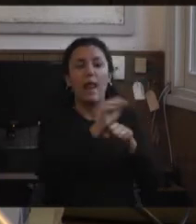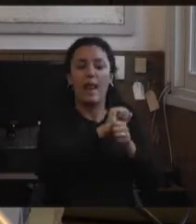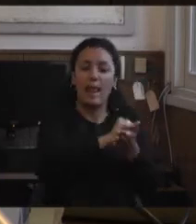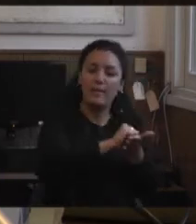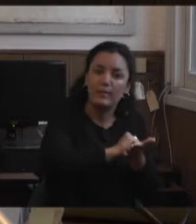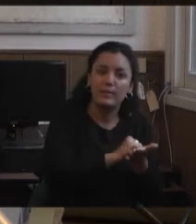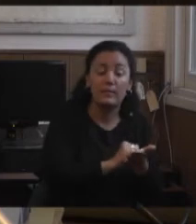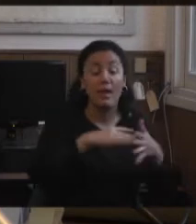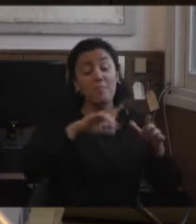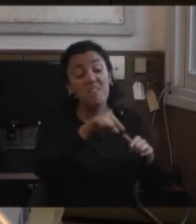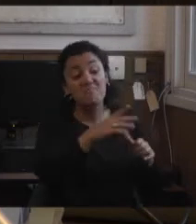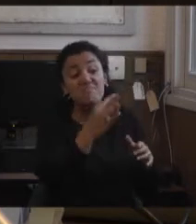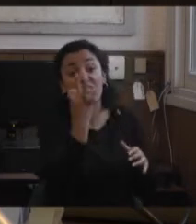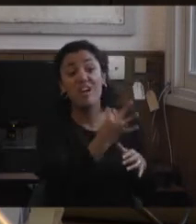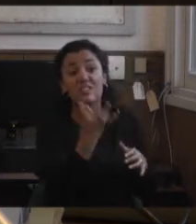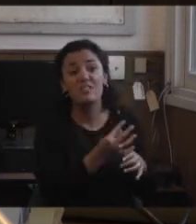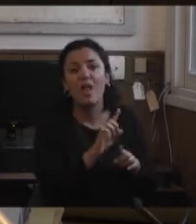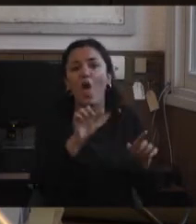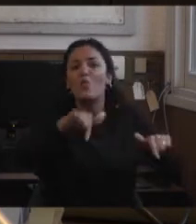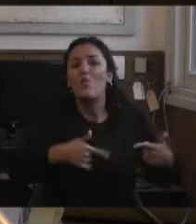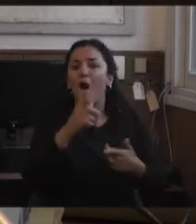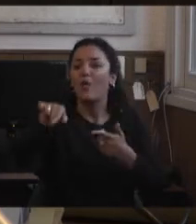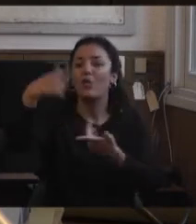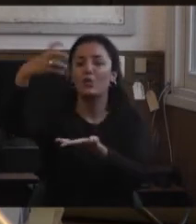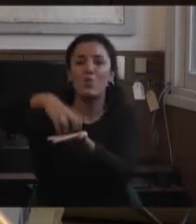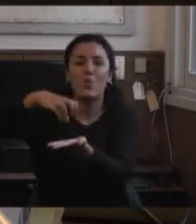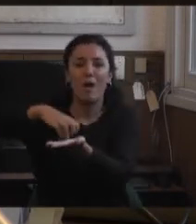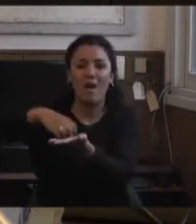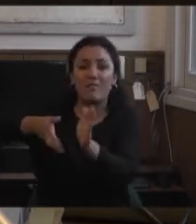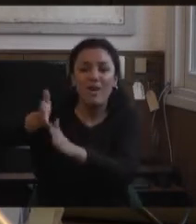A ver, capaz que están bien, pero uno podría... Exactamente.